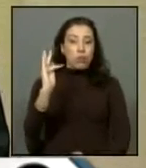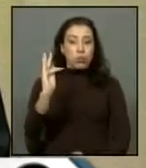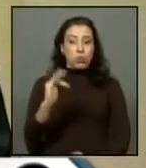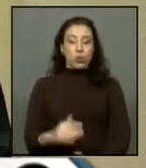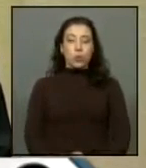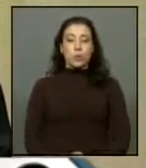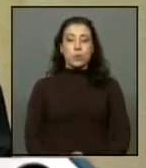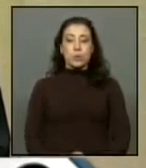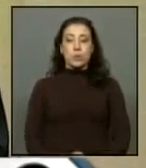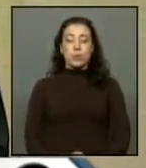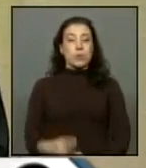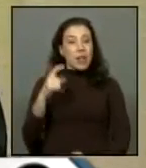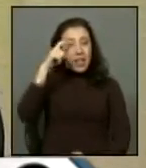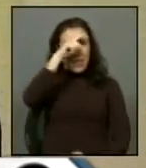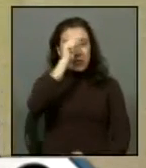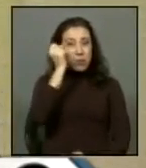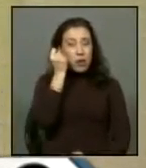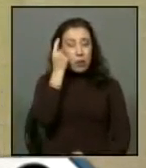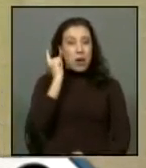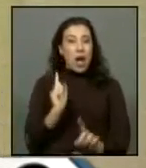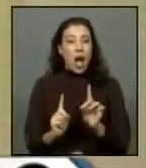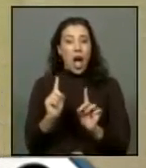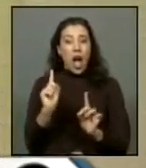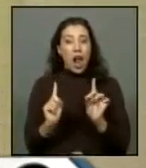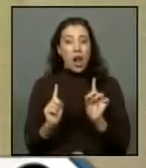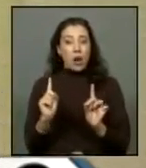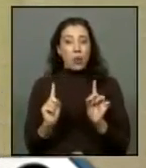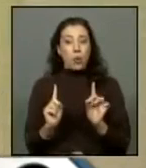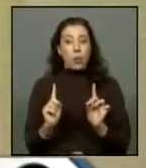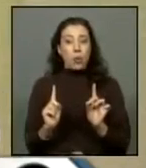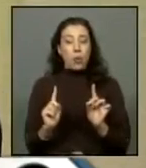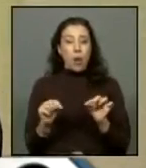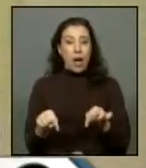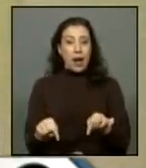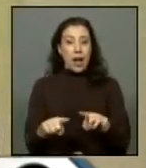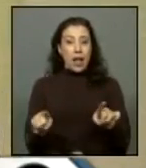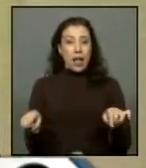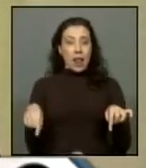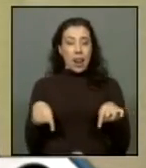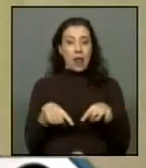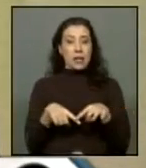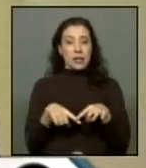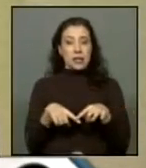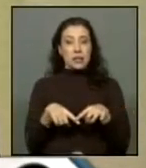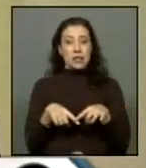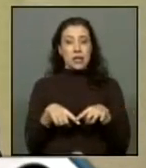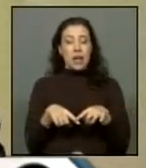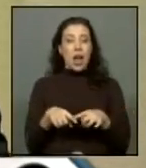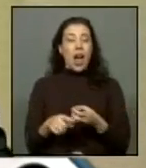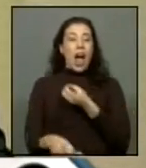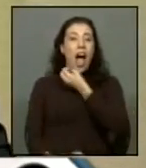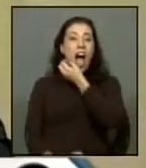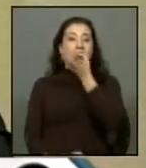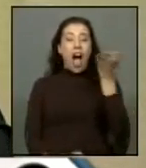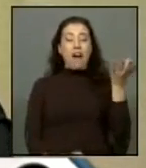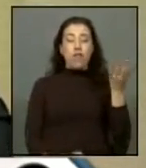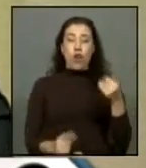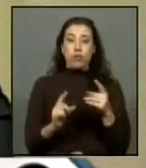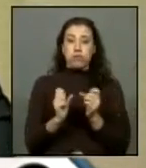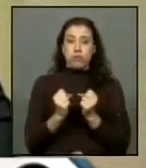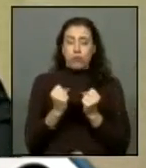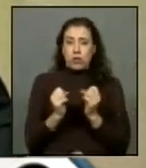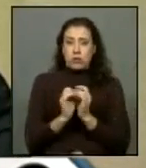cuesta entender que algunos que hoy día en esta sala han dicho con mucha vemencia